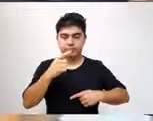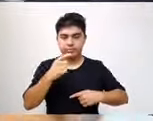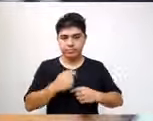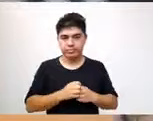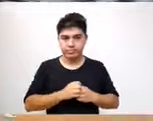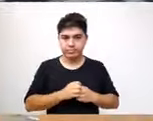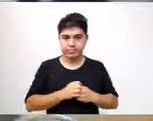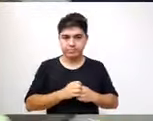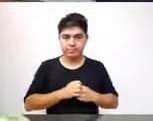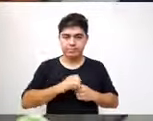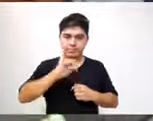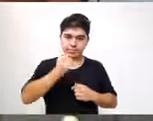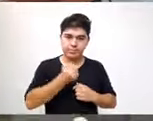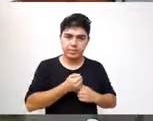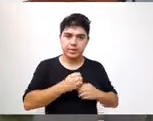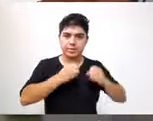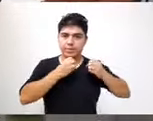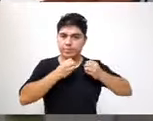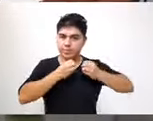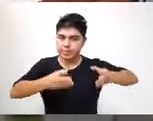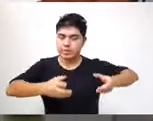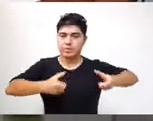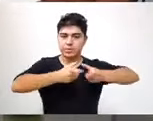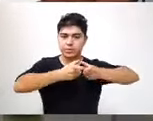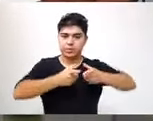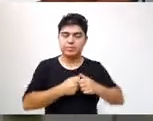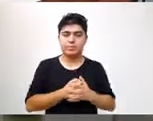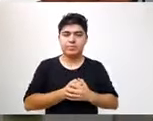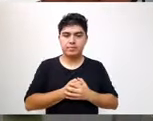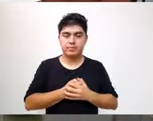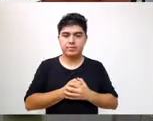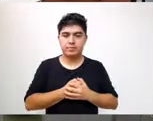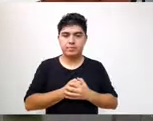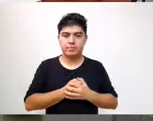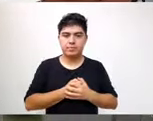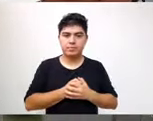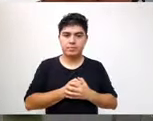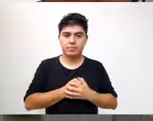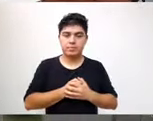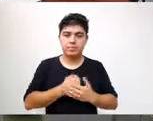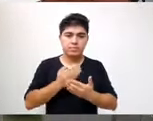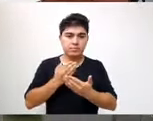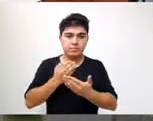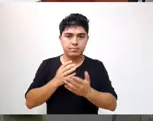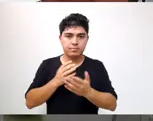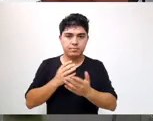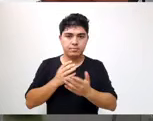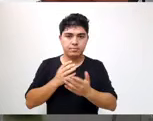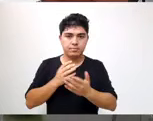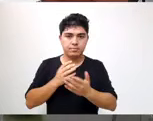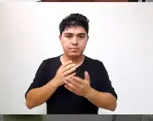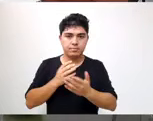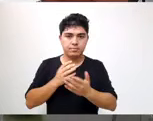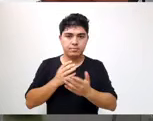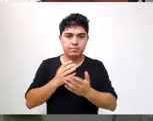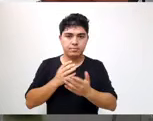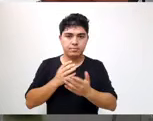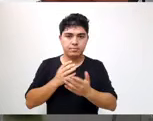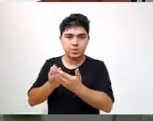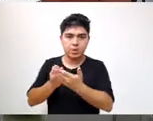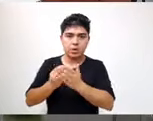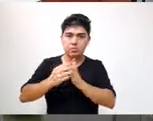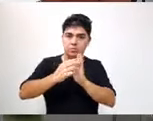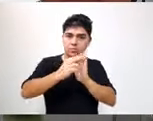iniciamos la sesión. Le pido a Secretaría Parlamentaria que dé